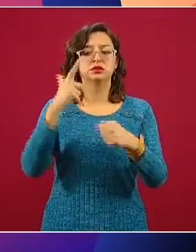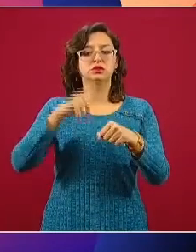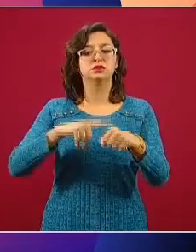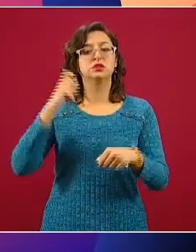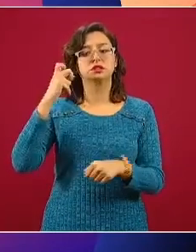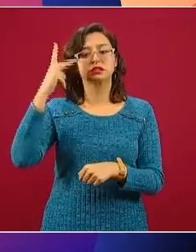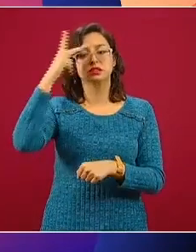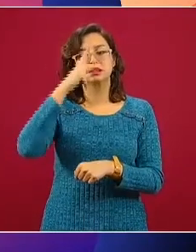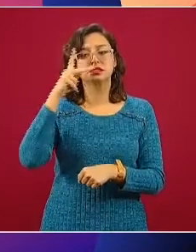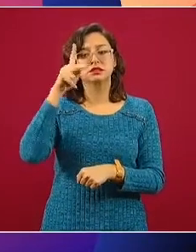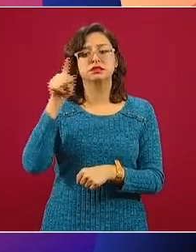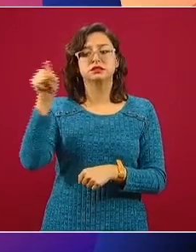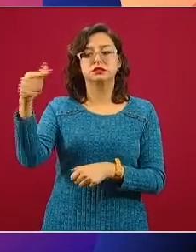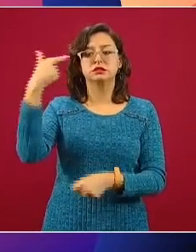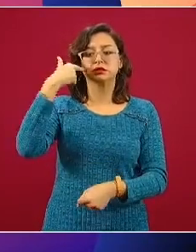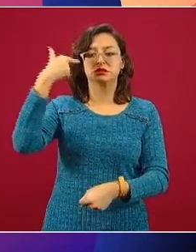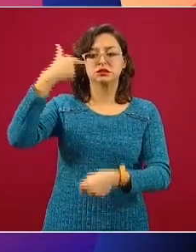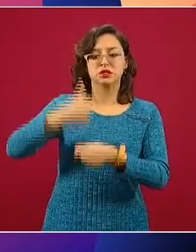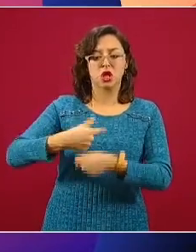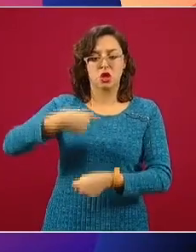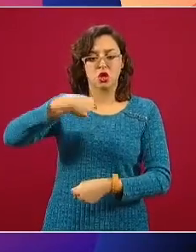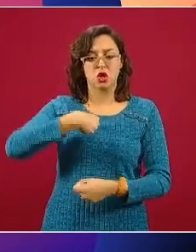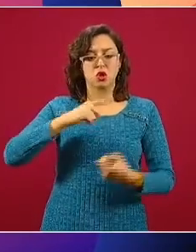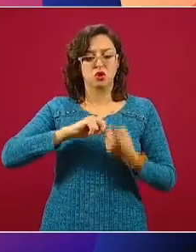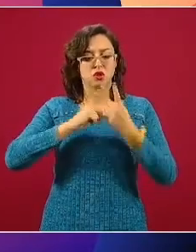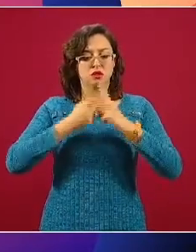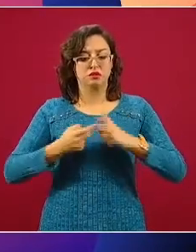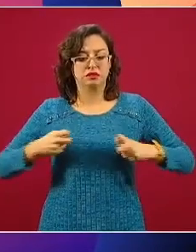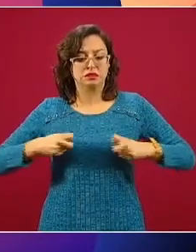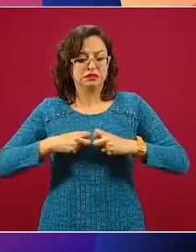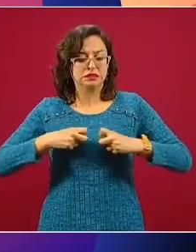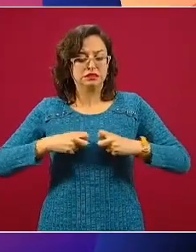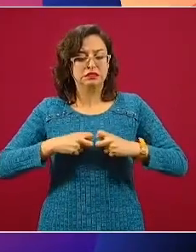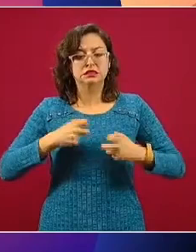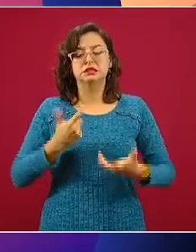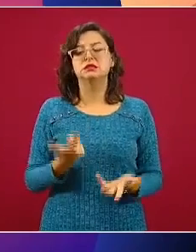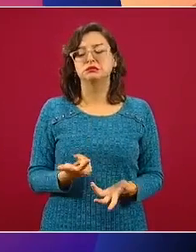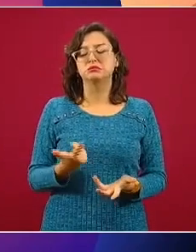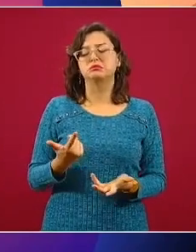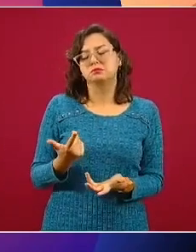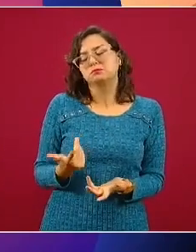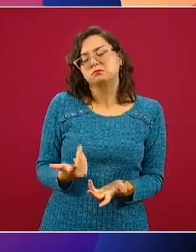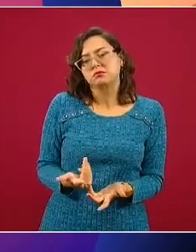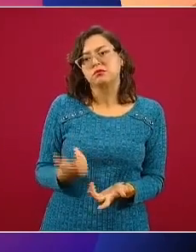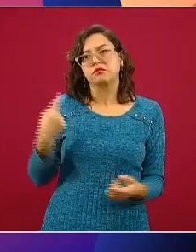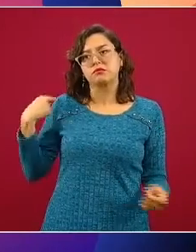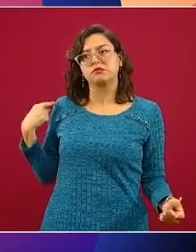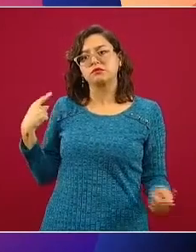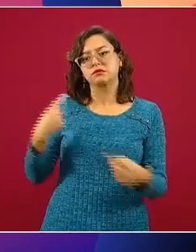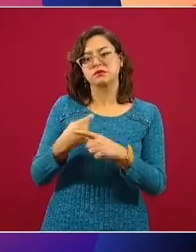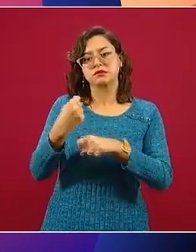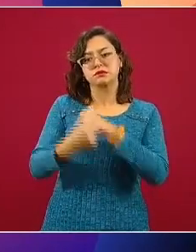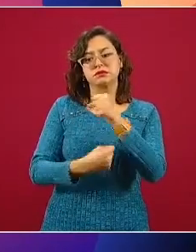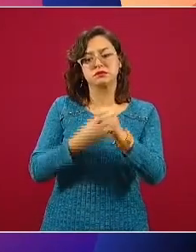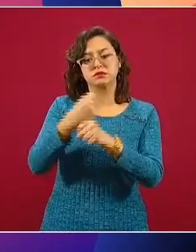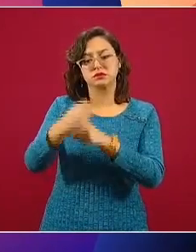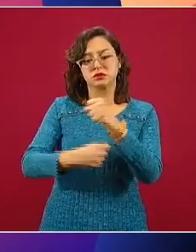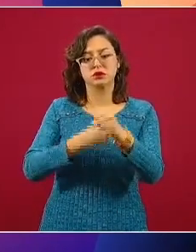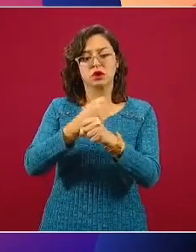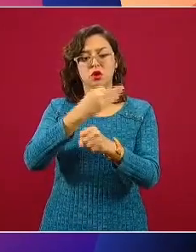diagnosticaron con depresión y crisis de ansiedad. Y mi pregunta va enfocada al tema de la salud mental.